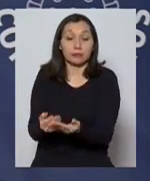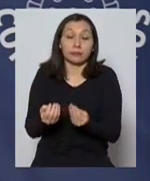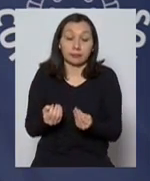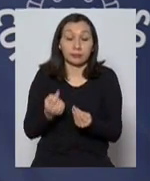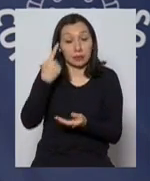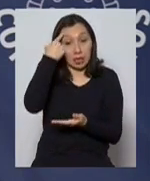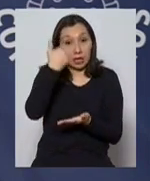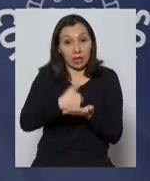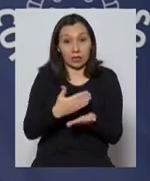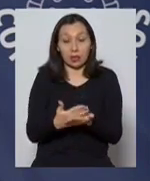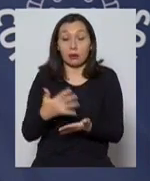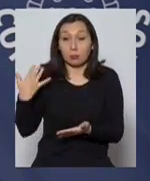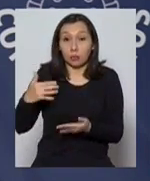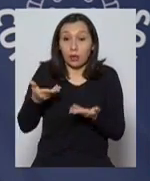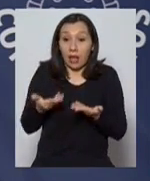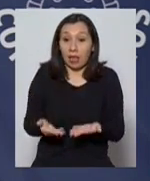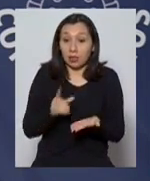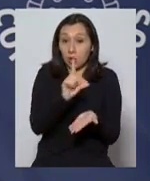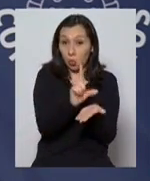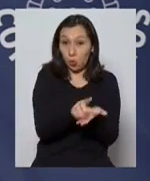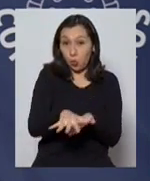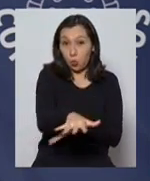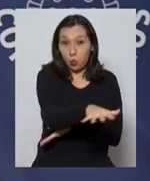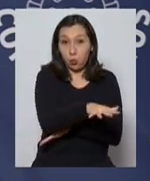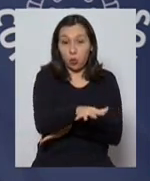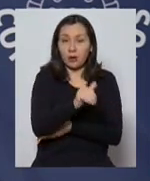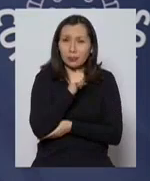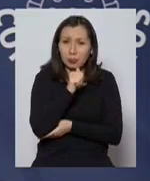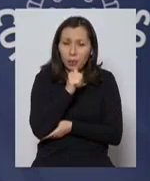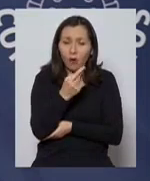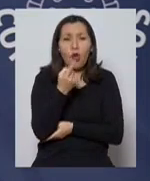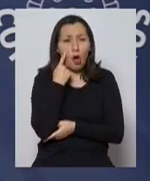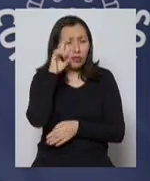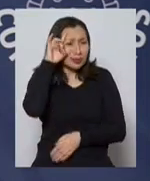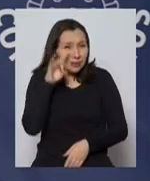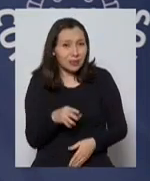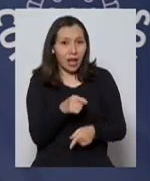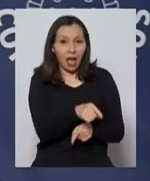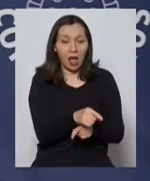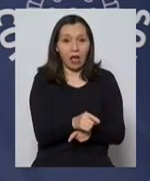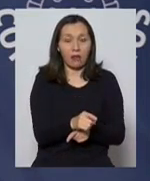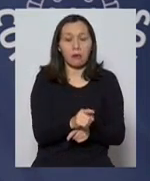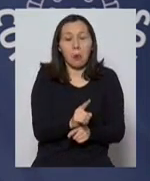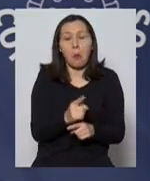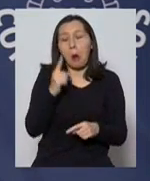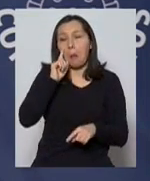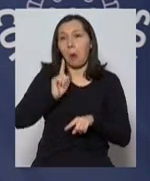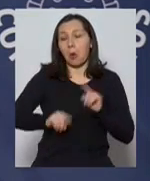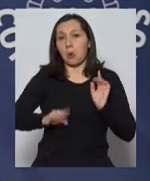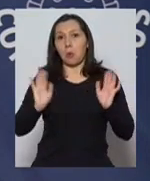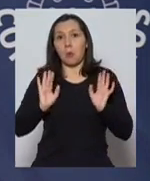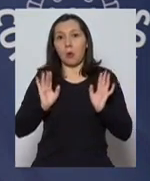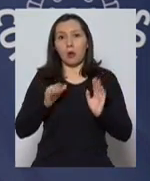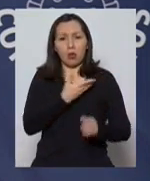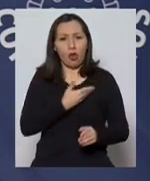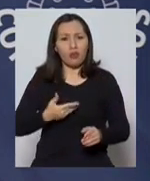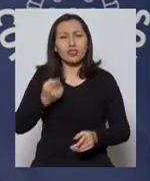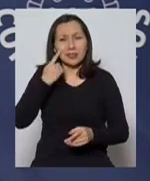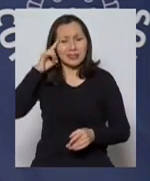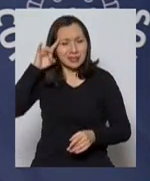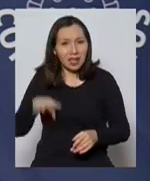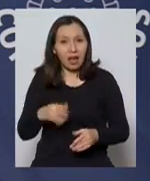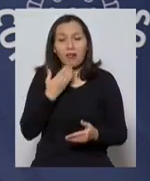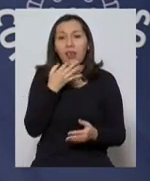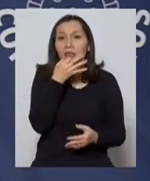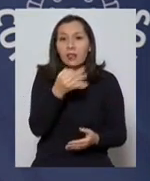la estrategia fundamental en esta zona, con pobreza conocida, no ajena a nadie en el gobierno, cuando